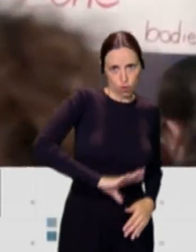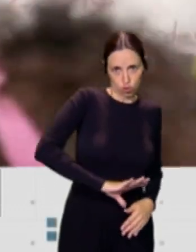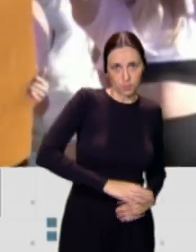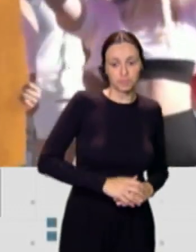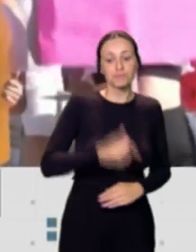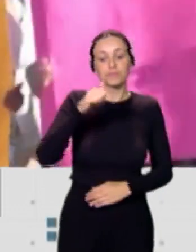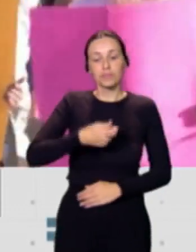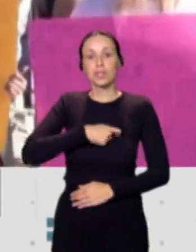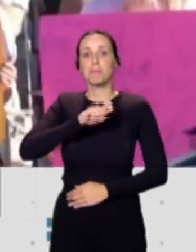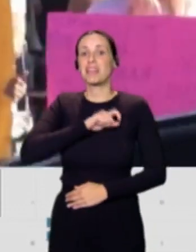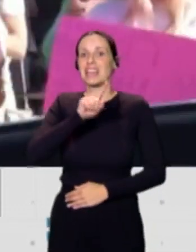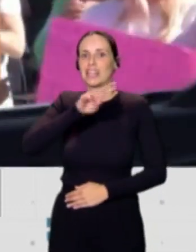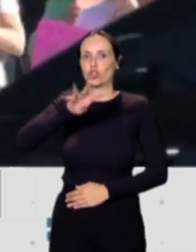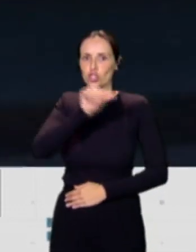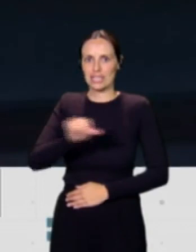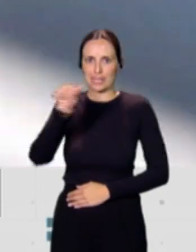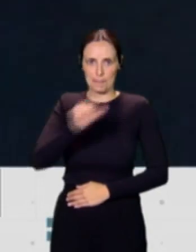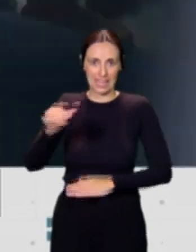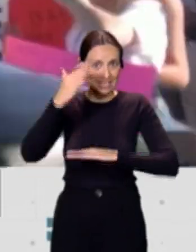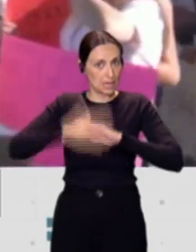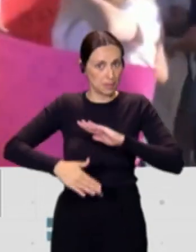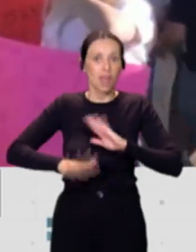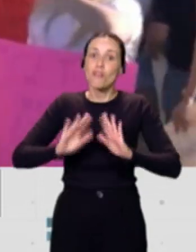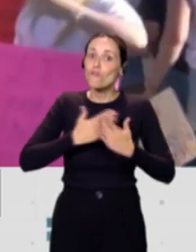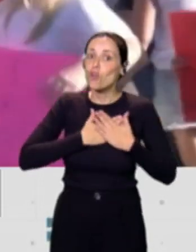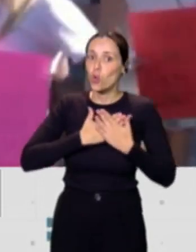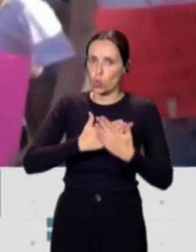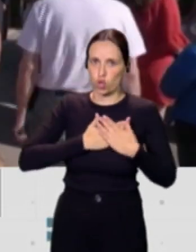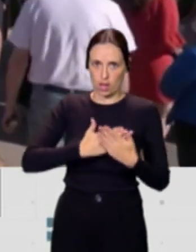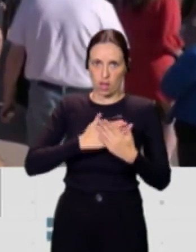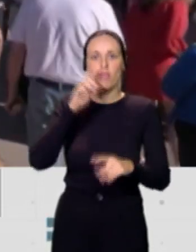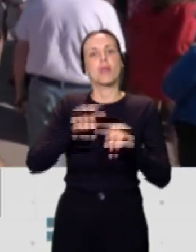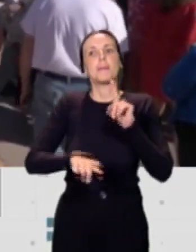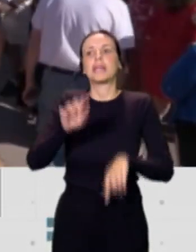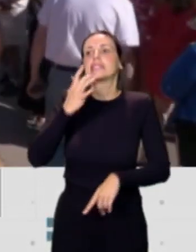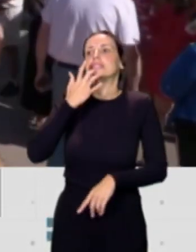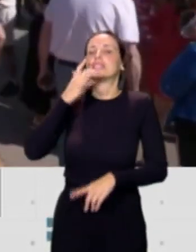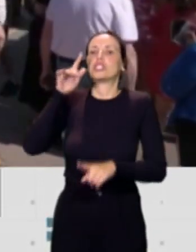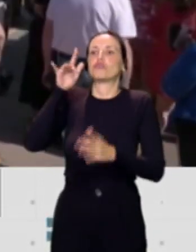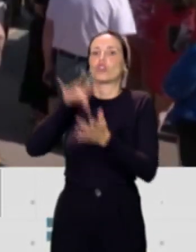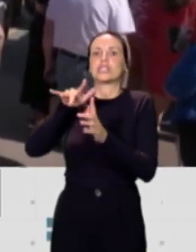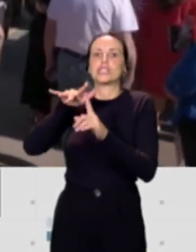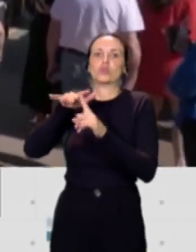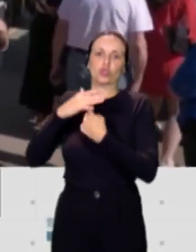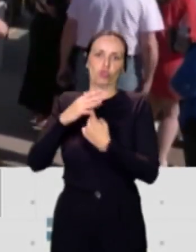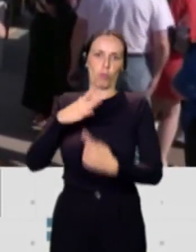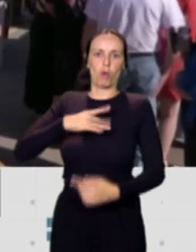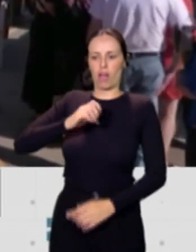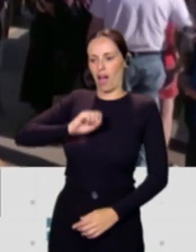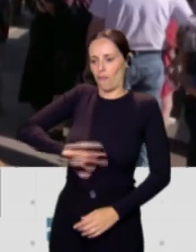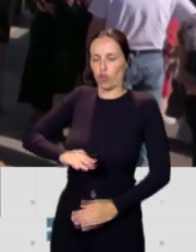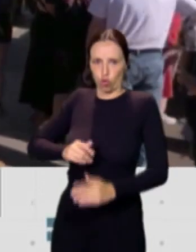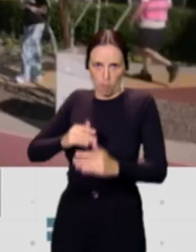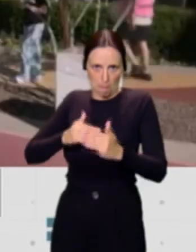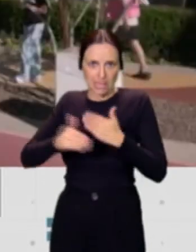son 14 semanas la voluntaria, decir, luego hay una serie de circunstancias en las que se puede abortar evidentemente más